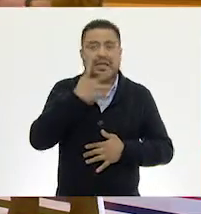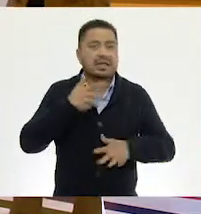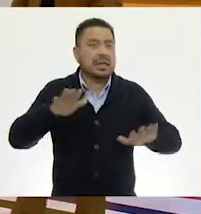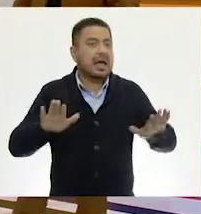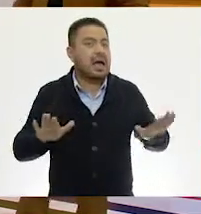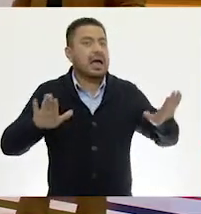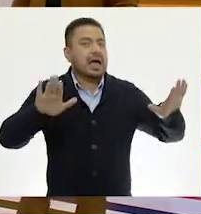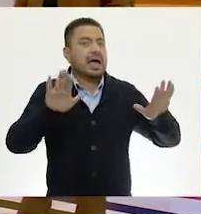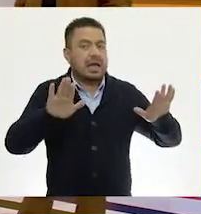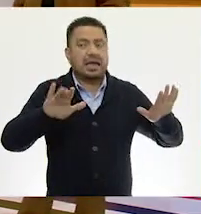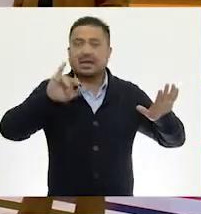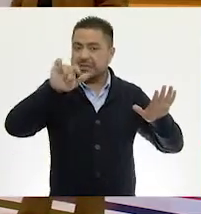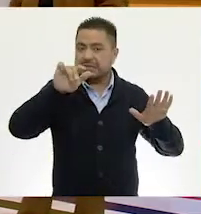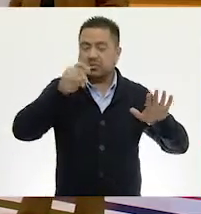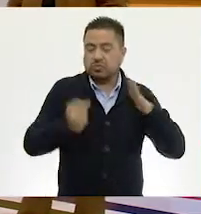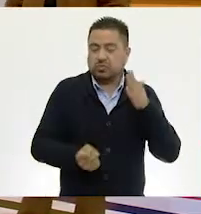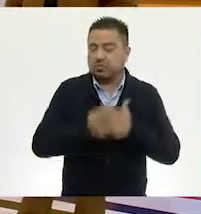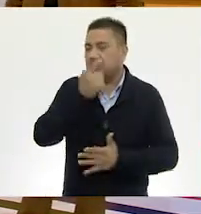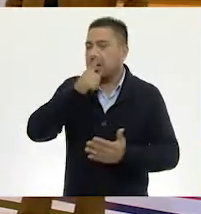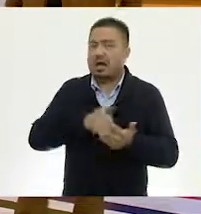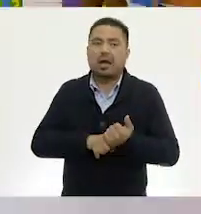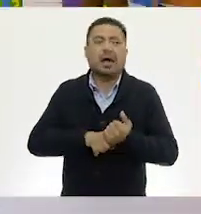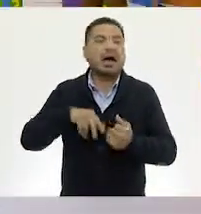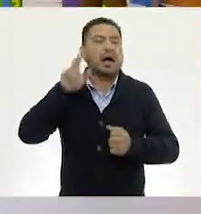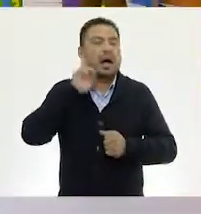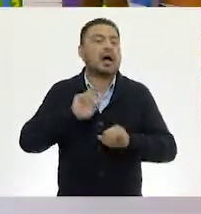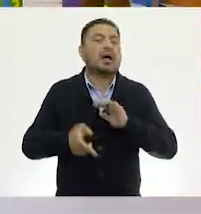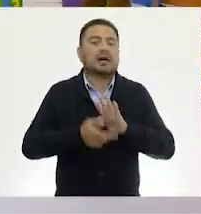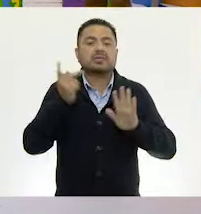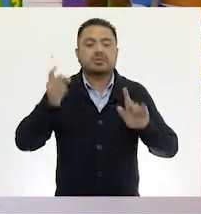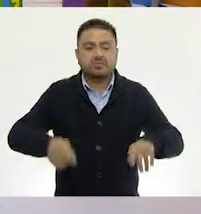avión. Ya tengo un avión nuevecito. Exacto. Vamos a ver.